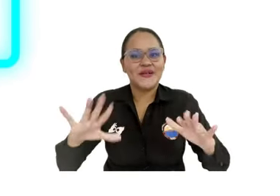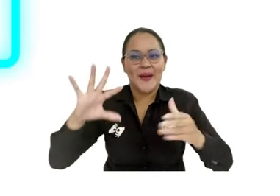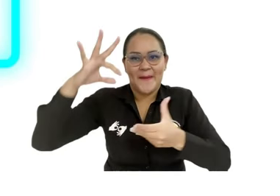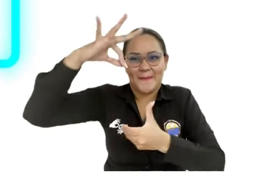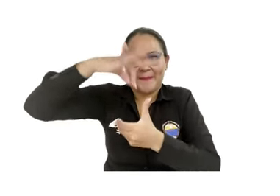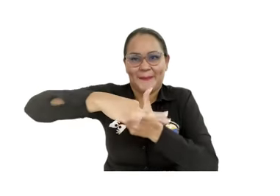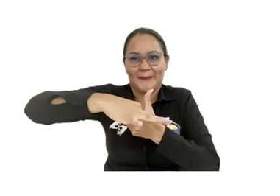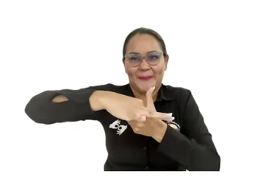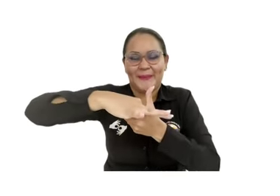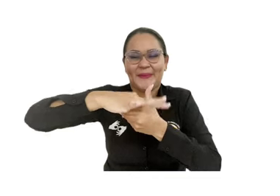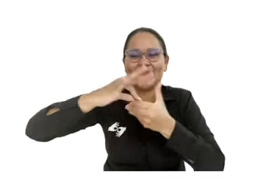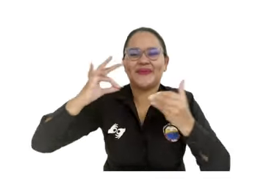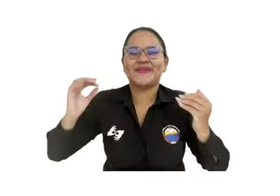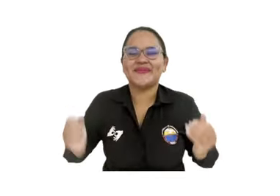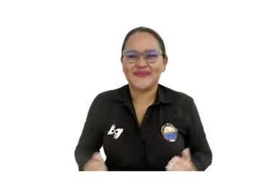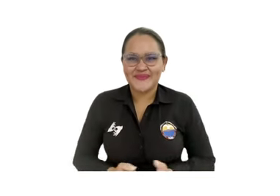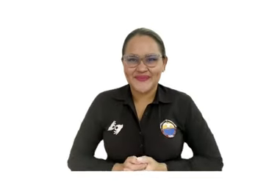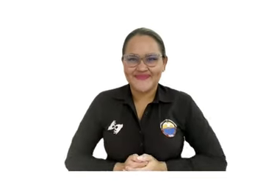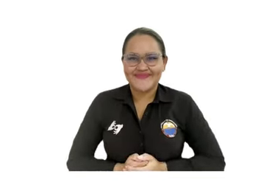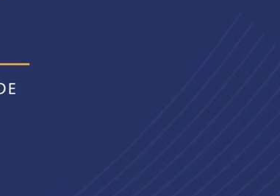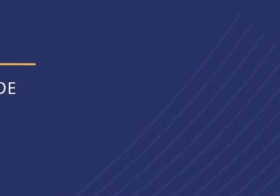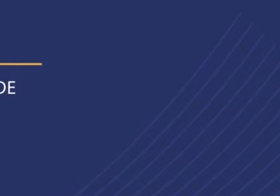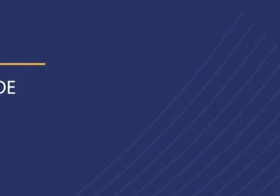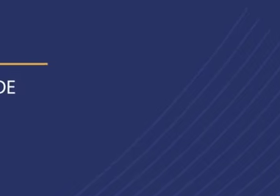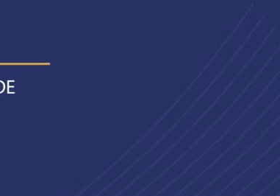confirmará el registro de tu voto electrónico